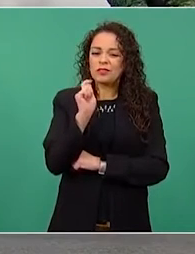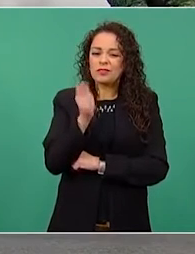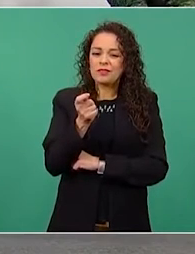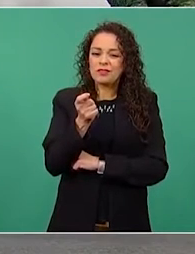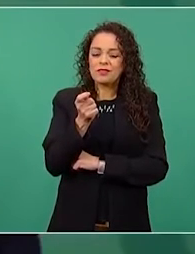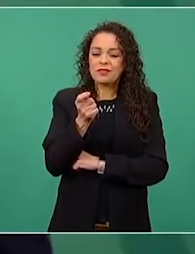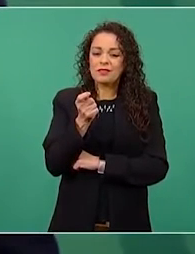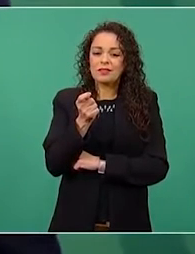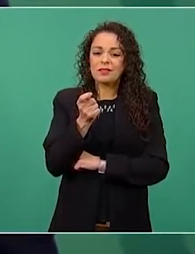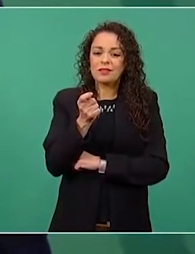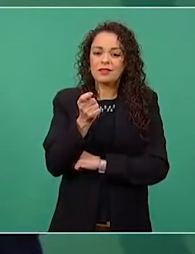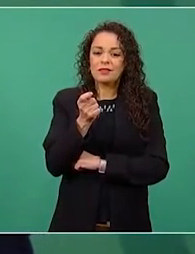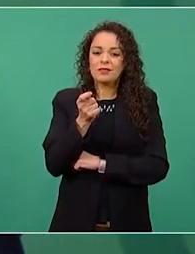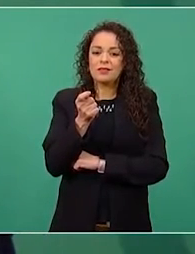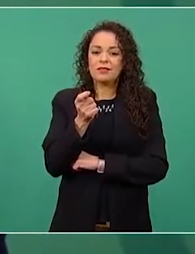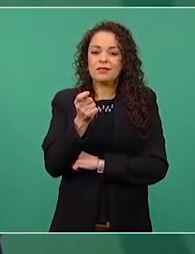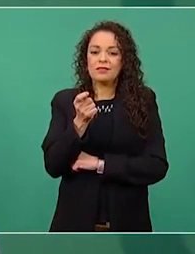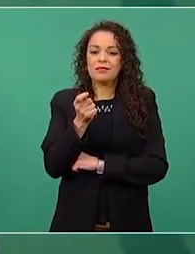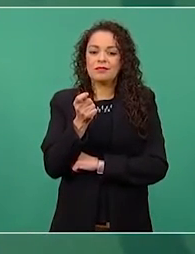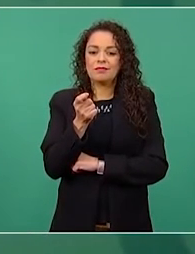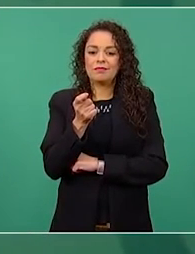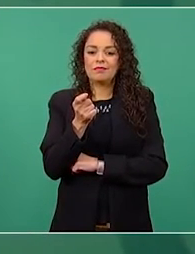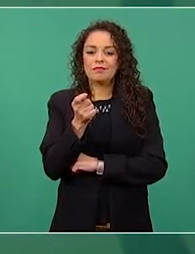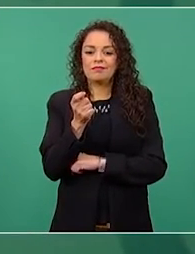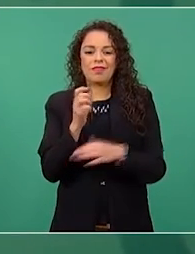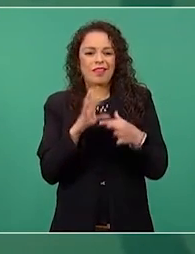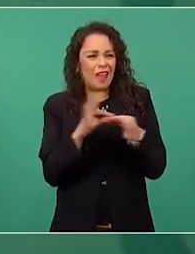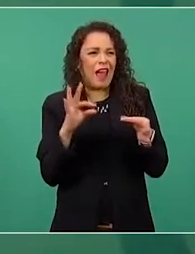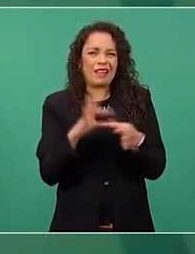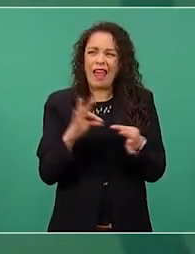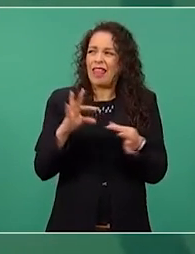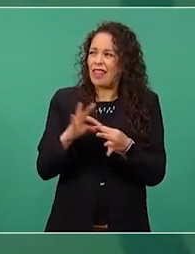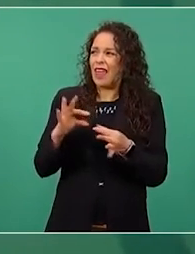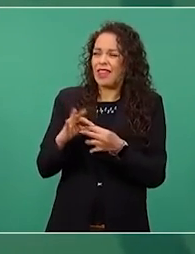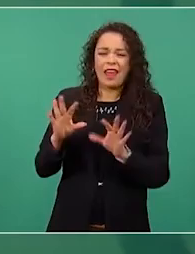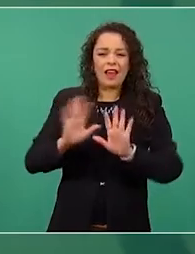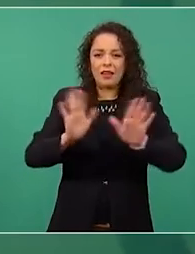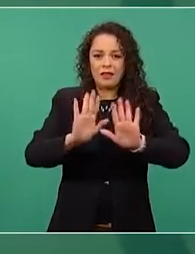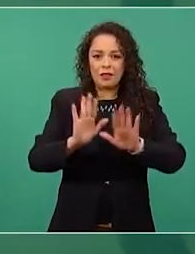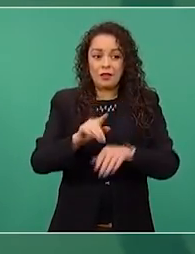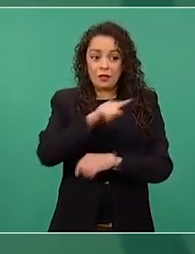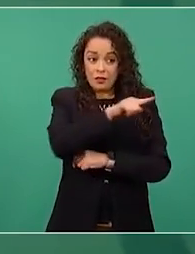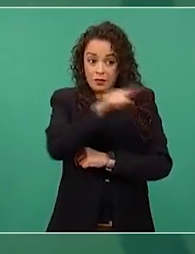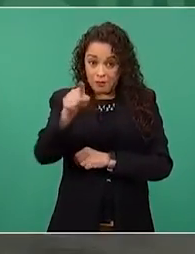pero ya se los dejo de tarea.